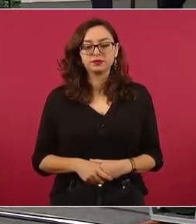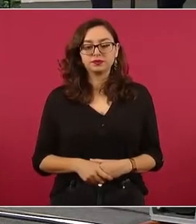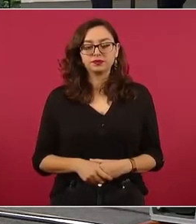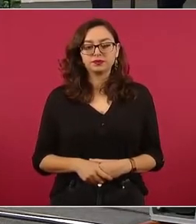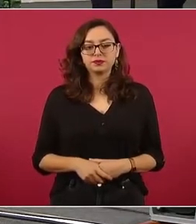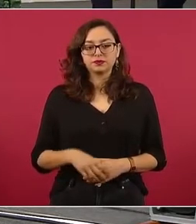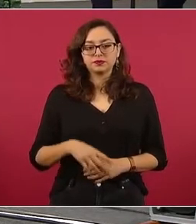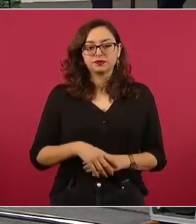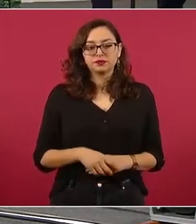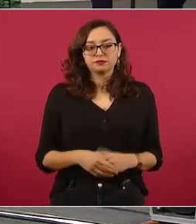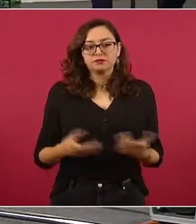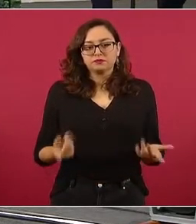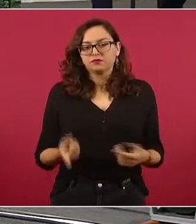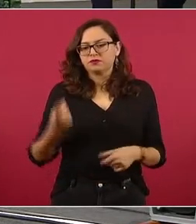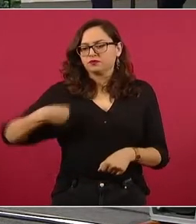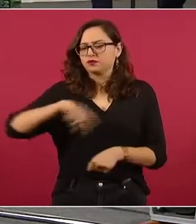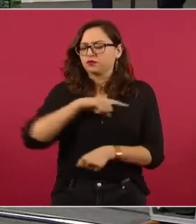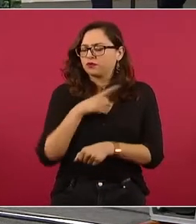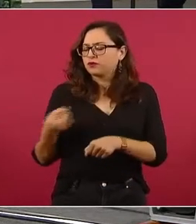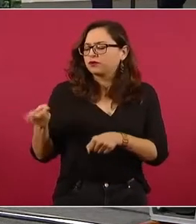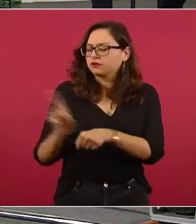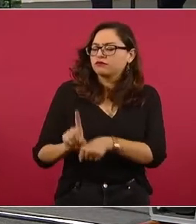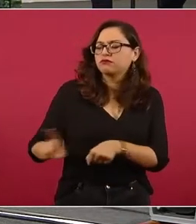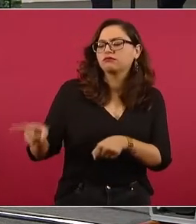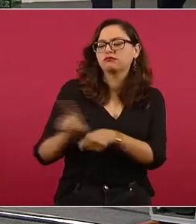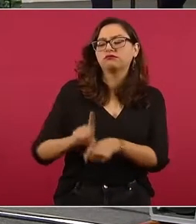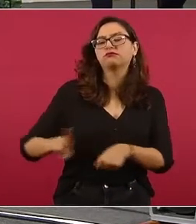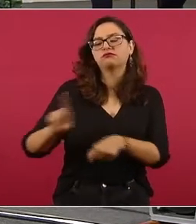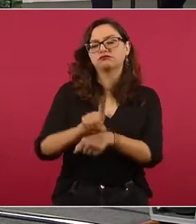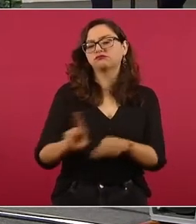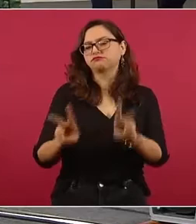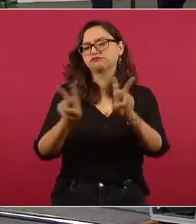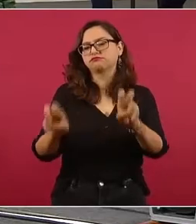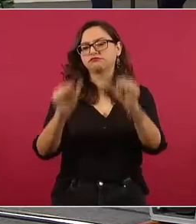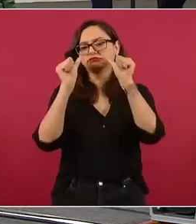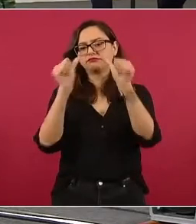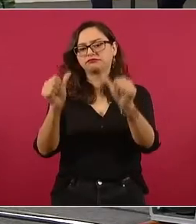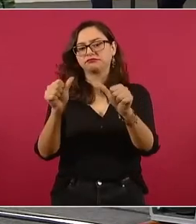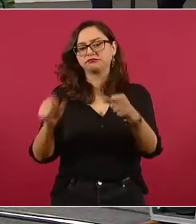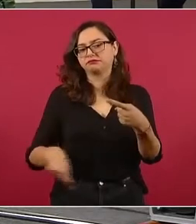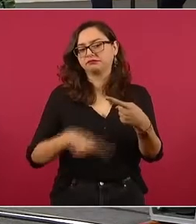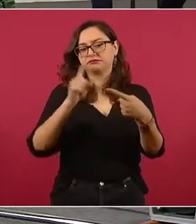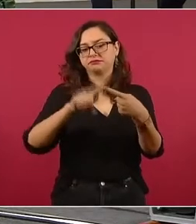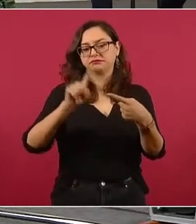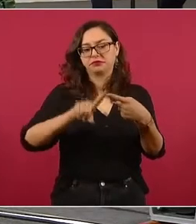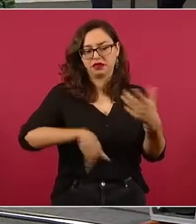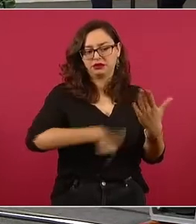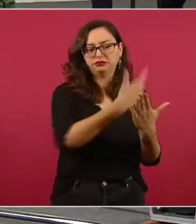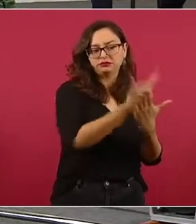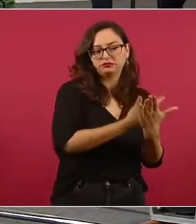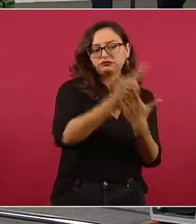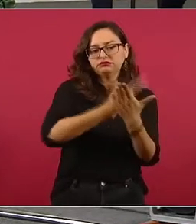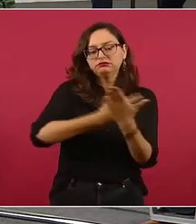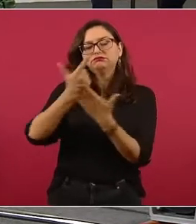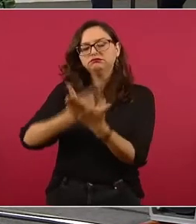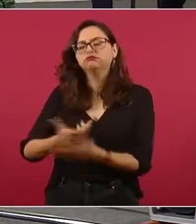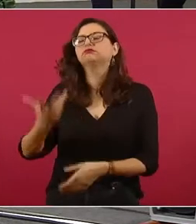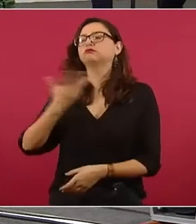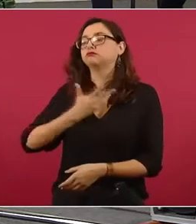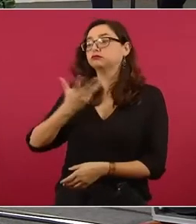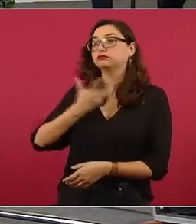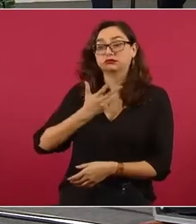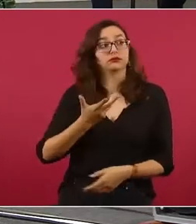En primer lugar, sí tenemos información, sí sabemos. ¿Hay una? Sí, sí, de